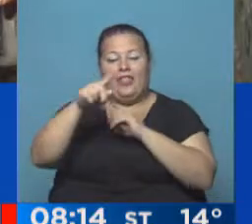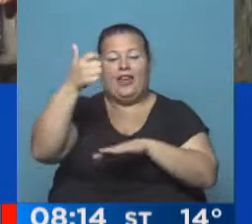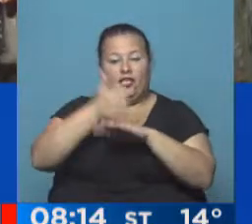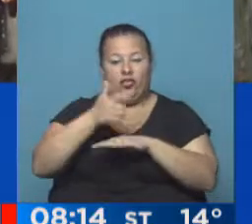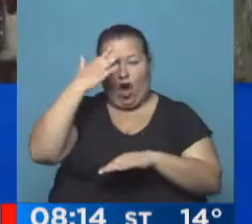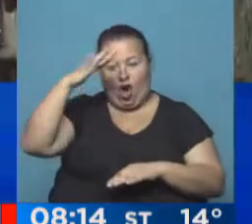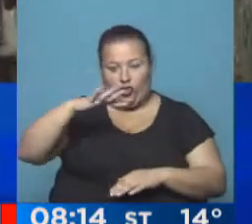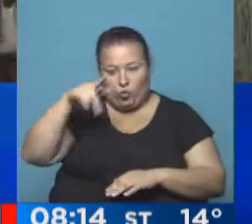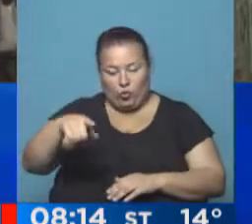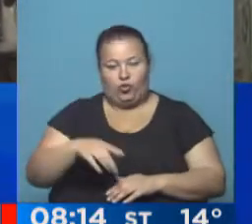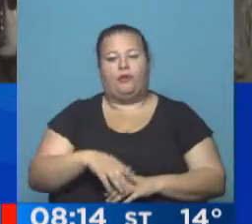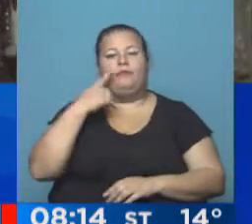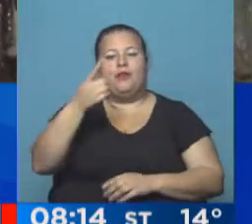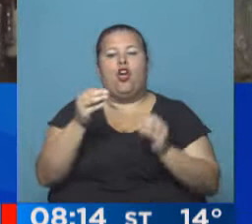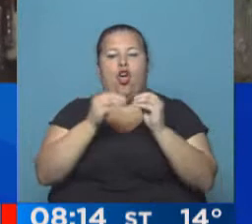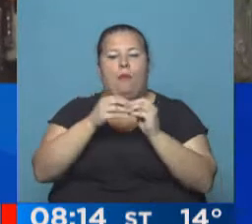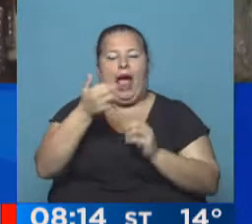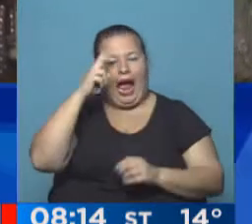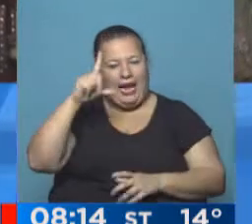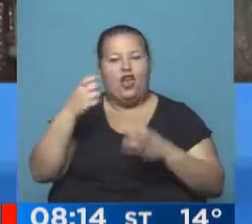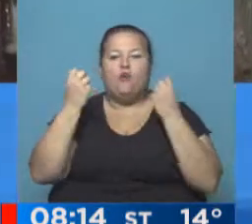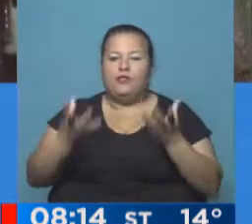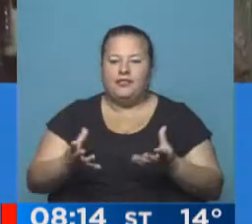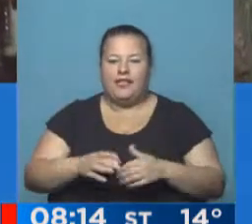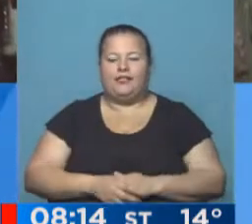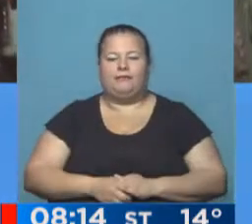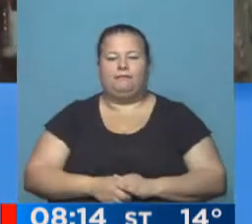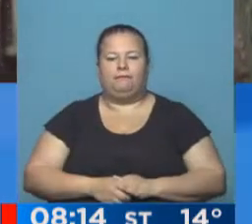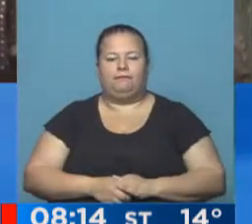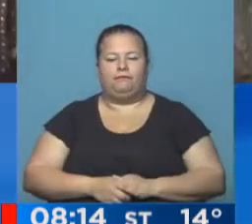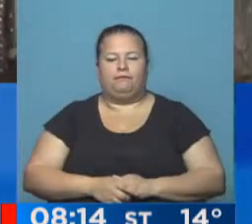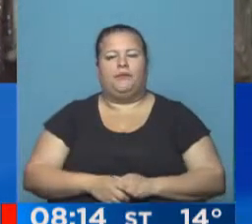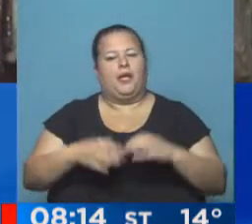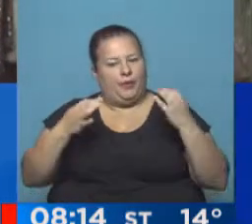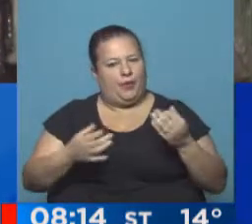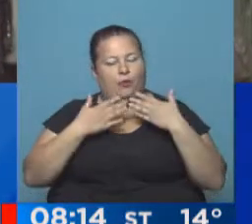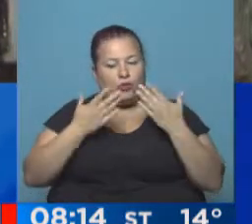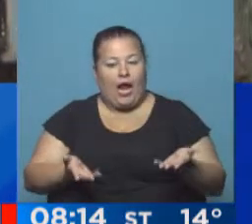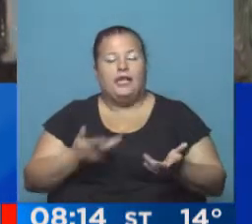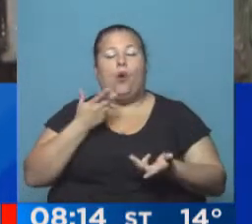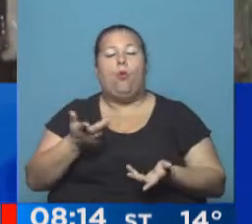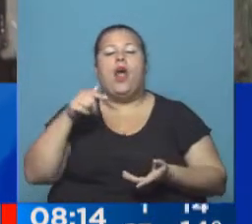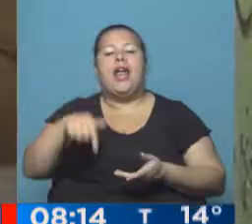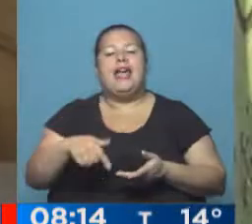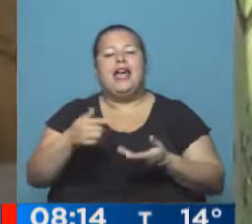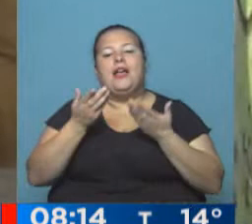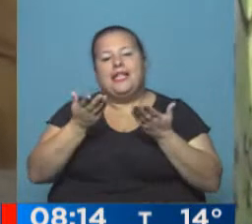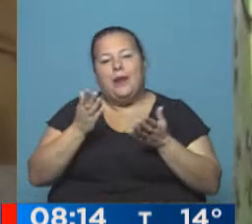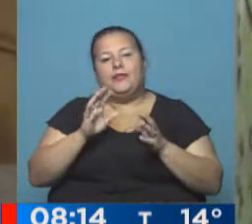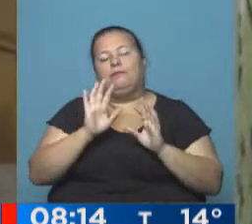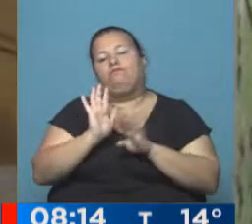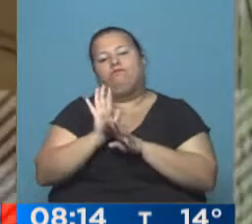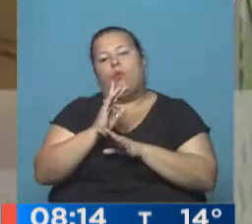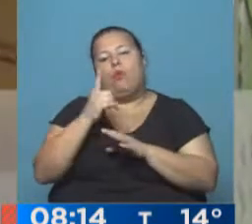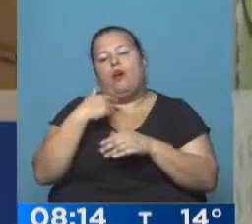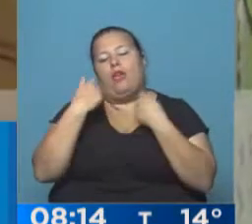desde Constitución. Allí está nuestro compañero Ariel Magirena. Ariel, ¿cómo estás? Bien, muchas gracias. Bueno, y se trata de un servicio, mejor dicho,